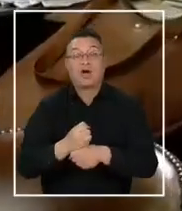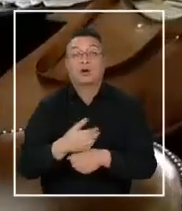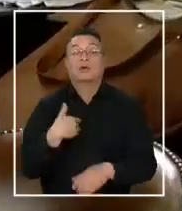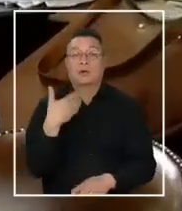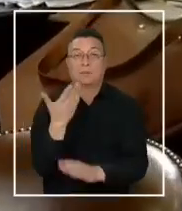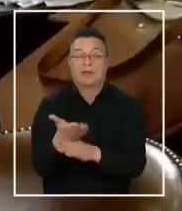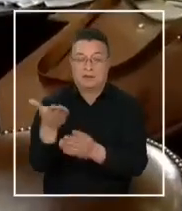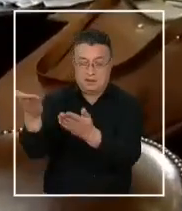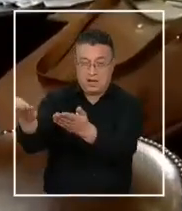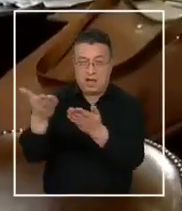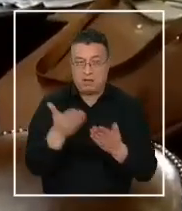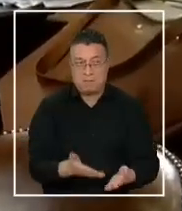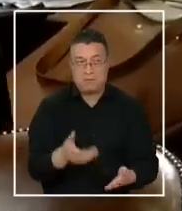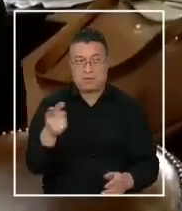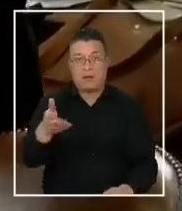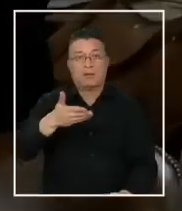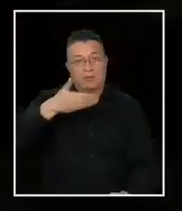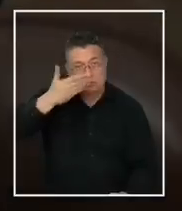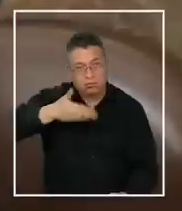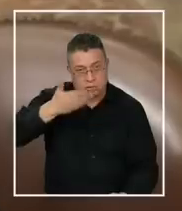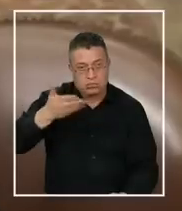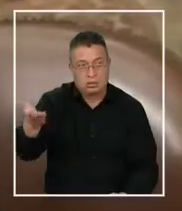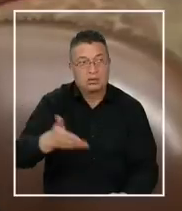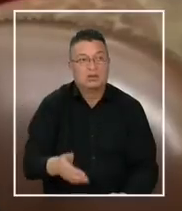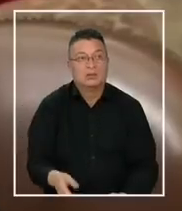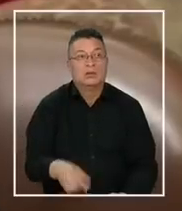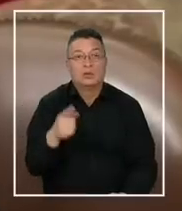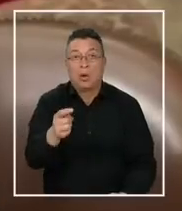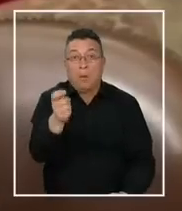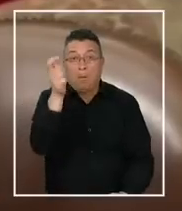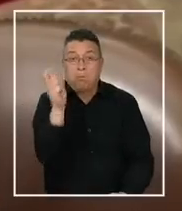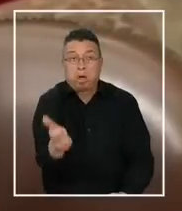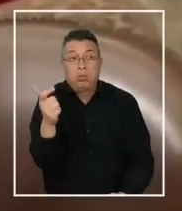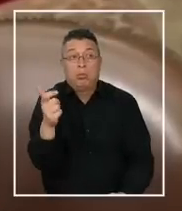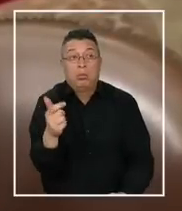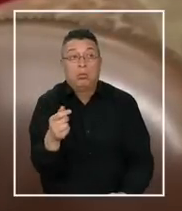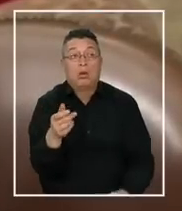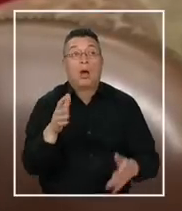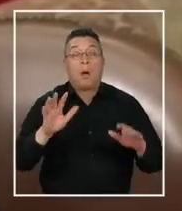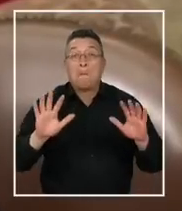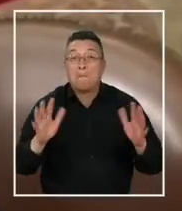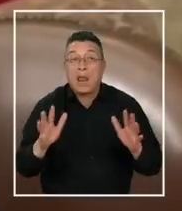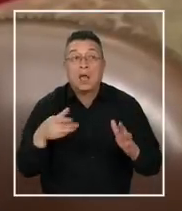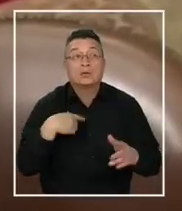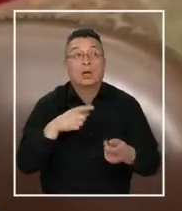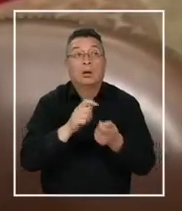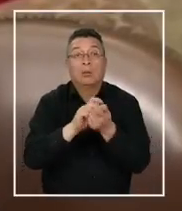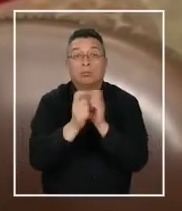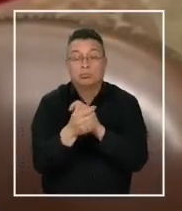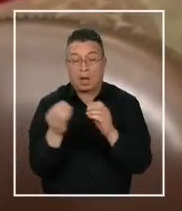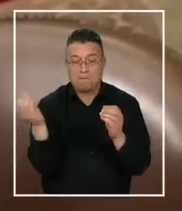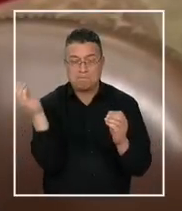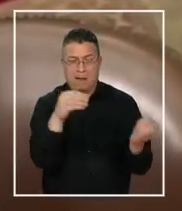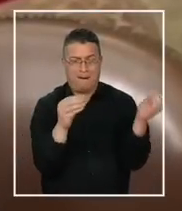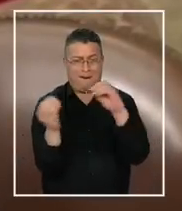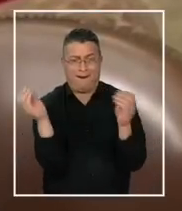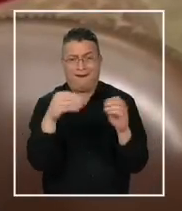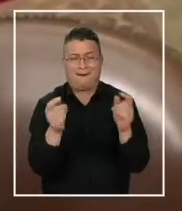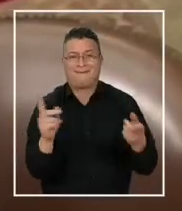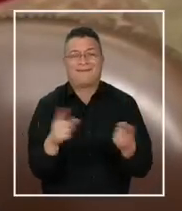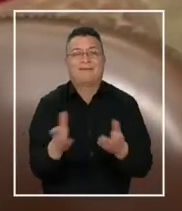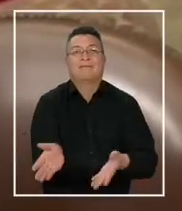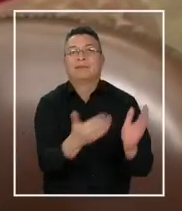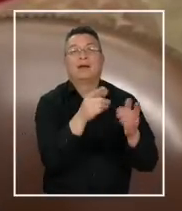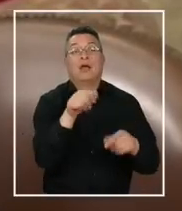invitar a Larraín para que realice sus descargos. Y de un día para otro pareciera ser que le arman un montaje, porque hoy día